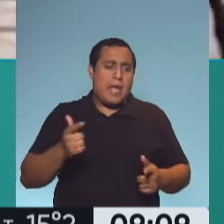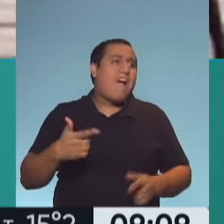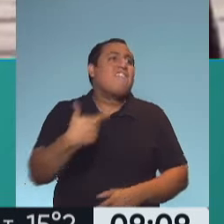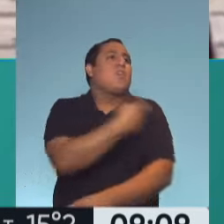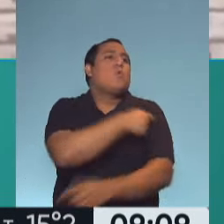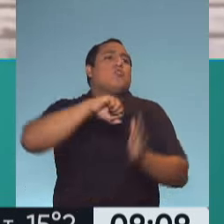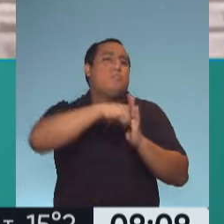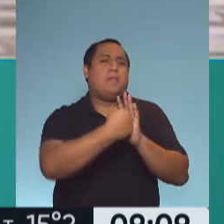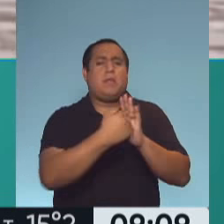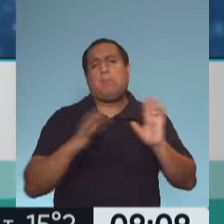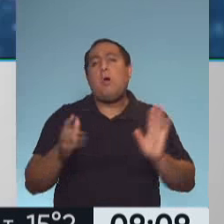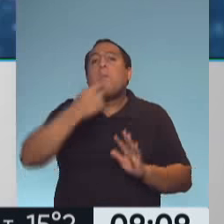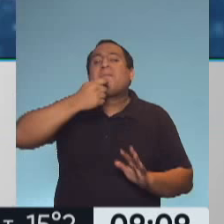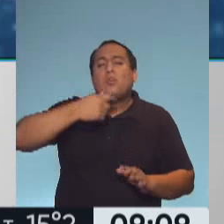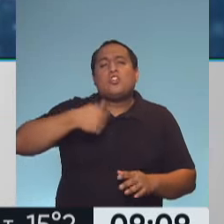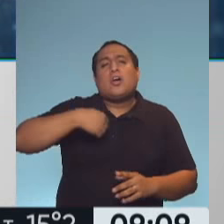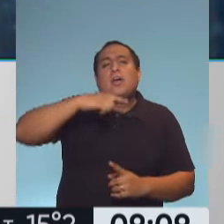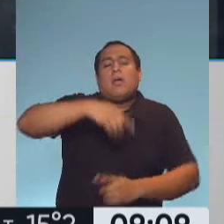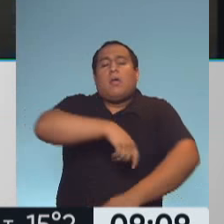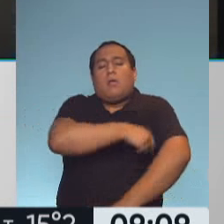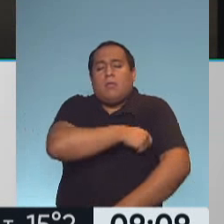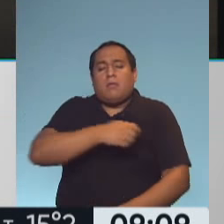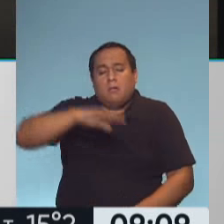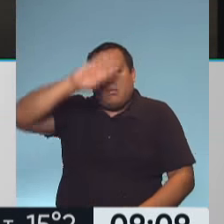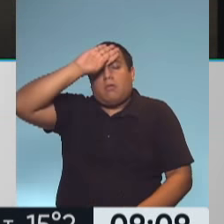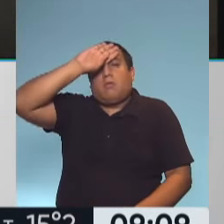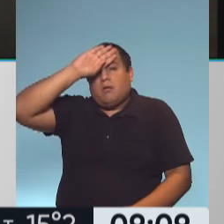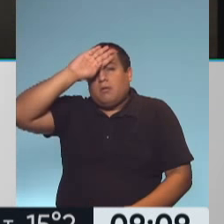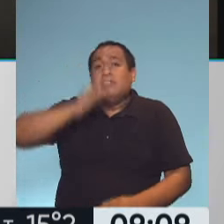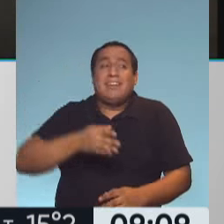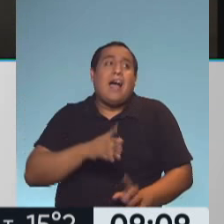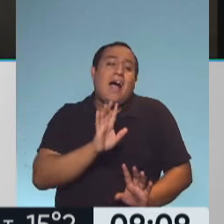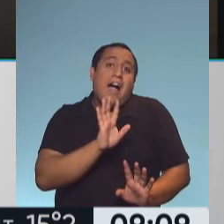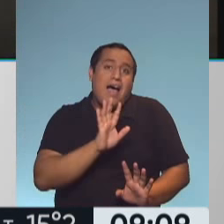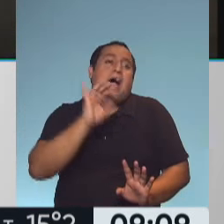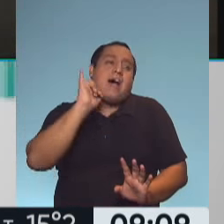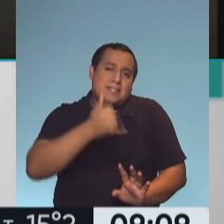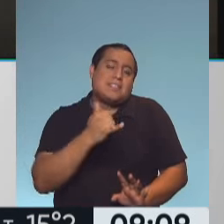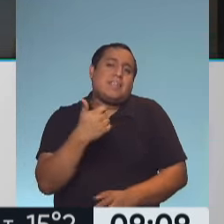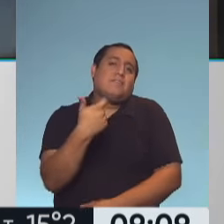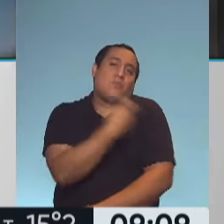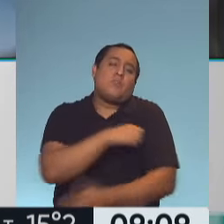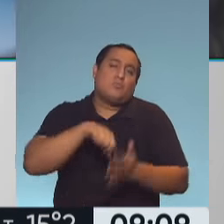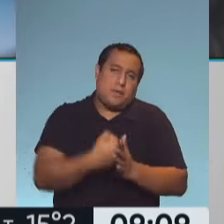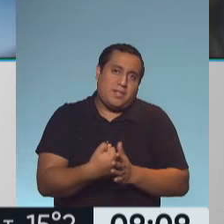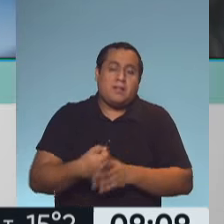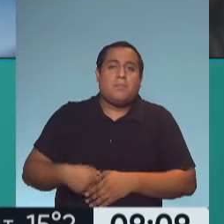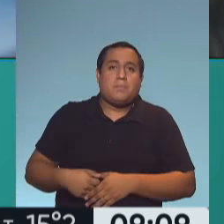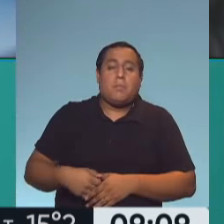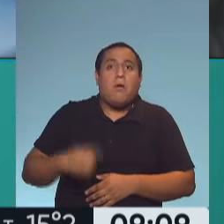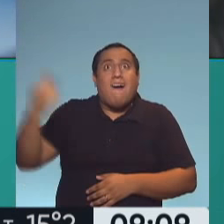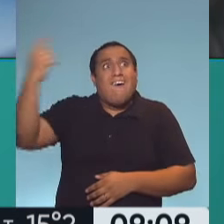suspenderla si uno está con fiebre, porque esa fiebre puede ser muchas cosas además de COVID. Claro, sí, sí. Hoy no todo es COVID, pero